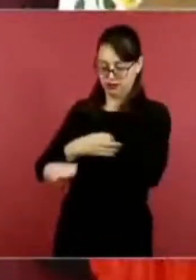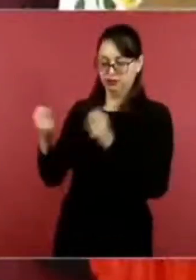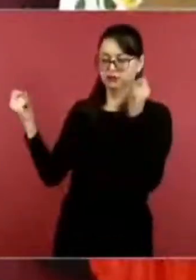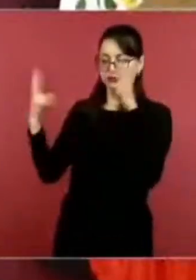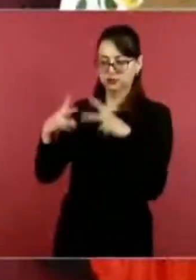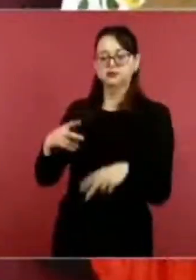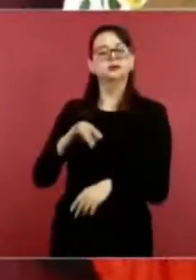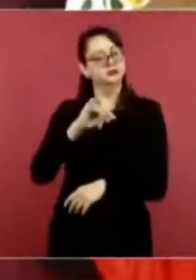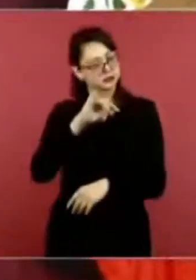Sí.